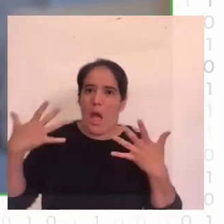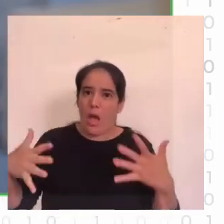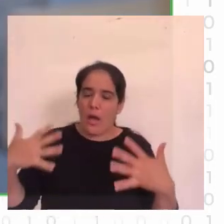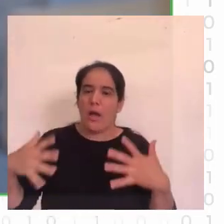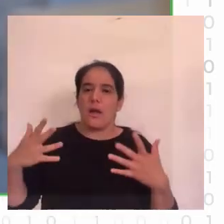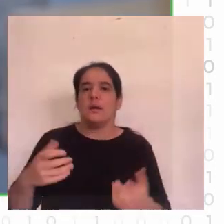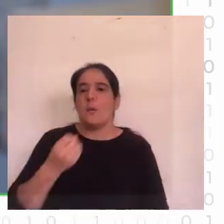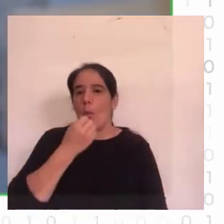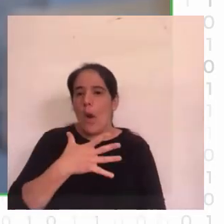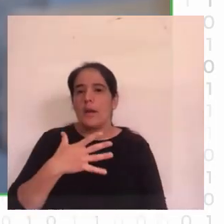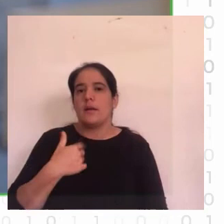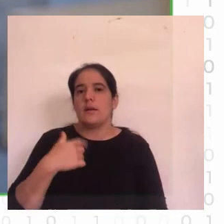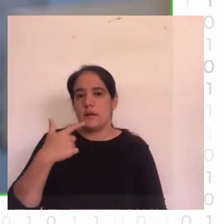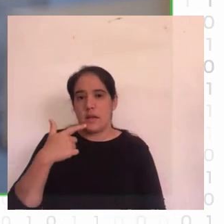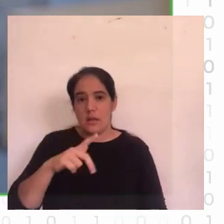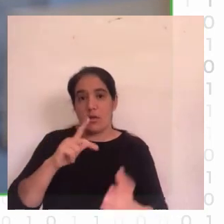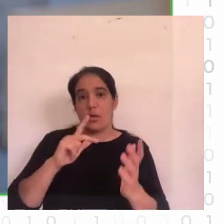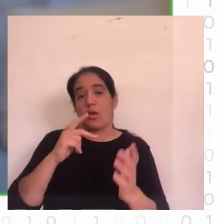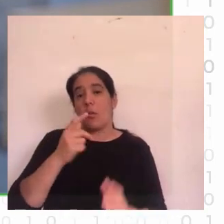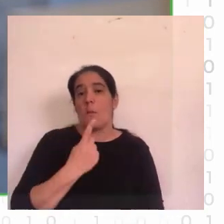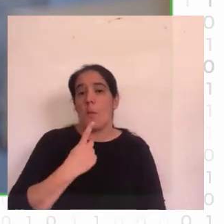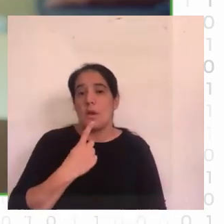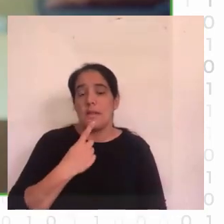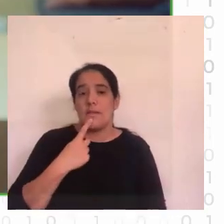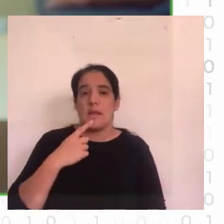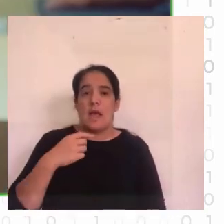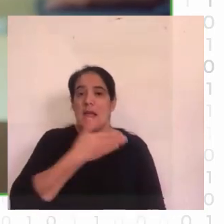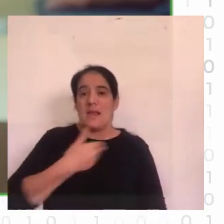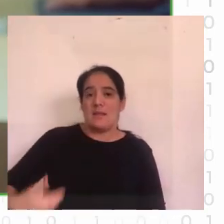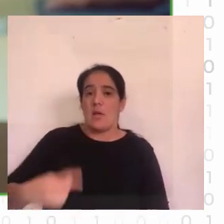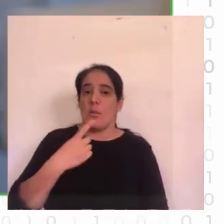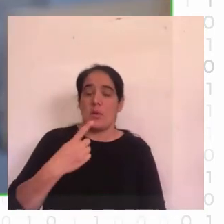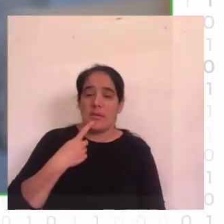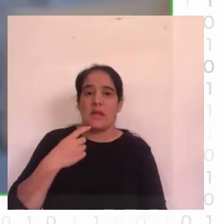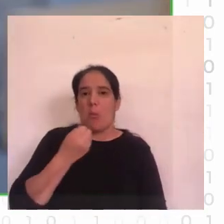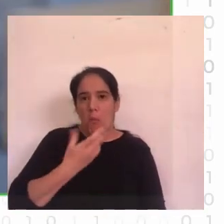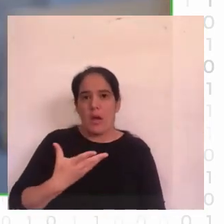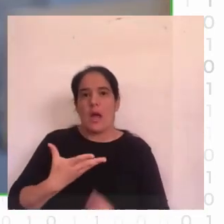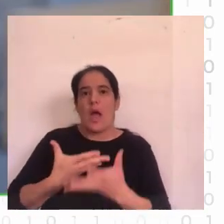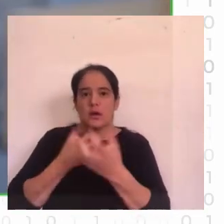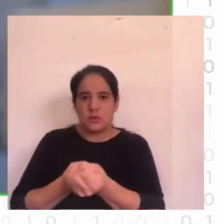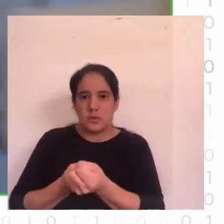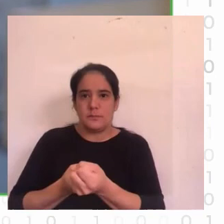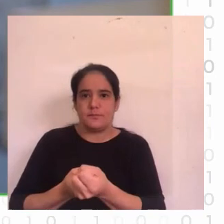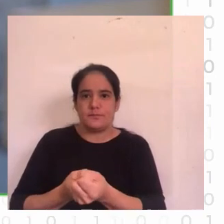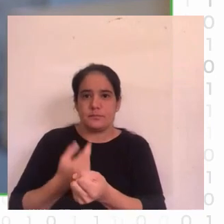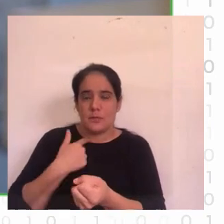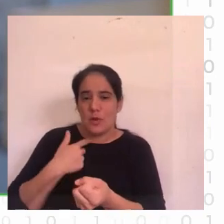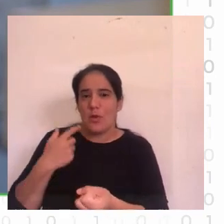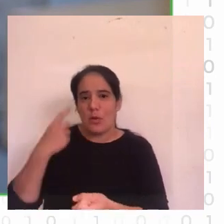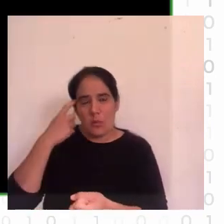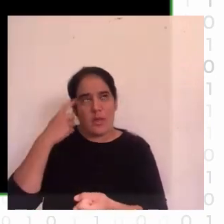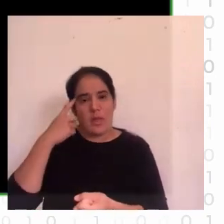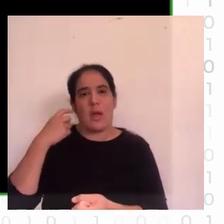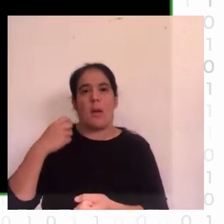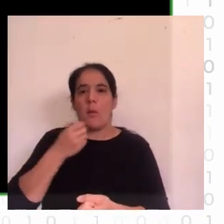estas empresas de tecnología Políticas fiscales y políticas de internacionalización que están muy potentes Estamos trayendo cabezas que van a echar a andar